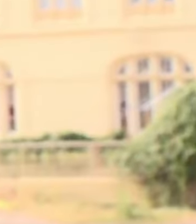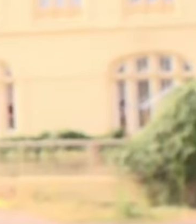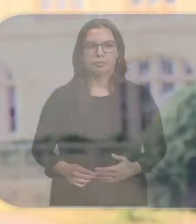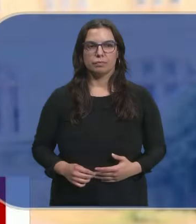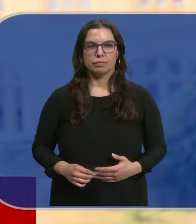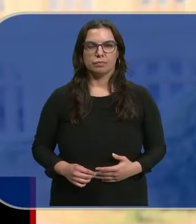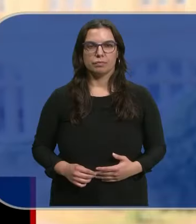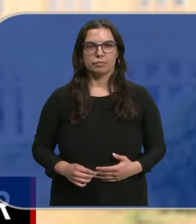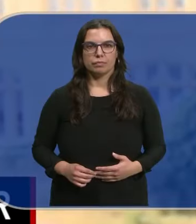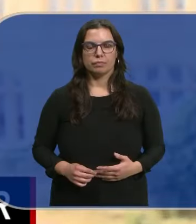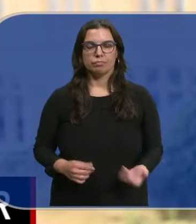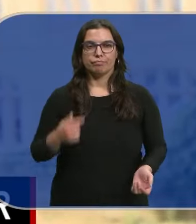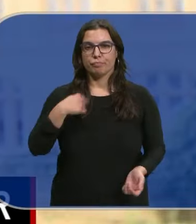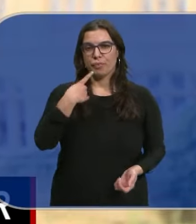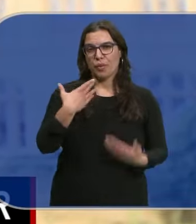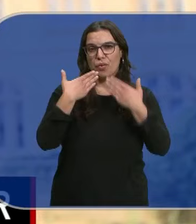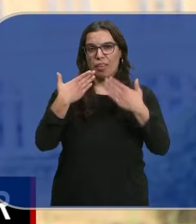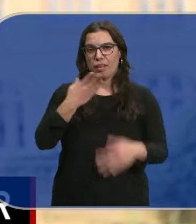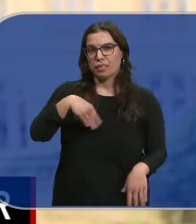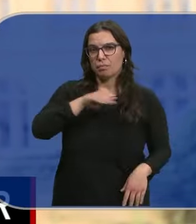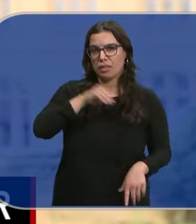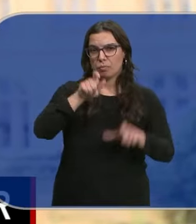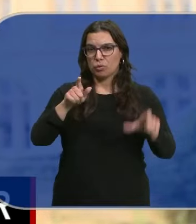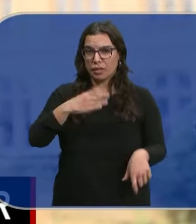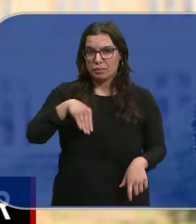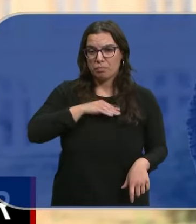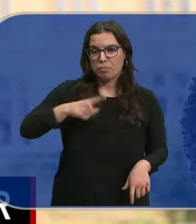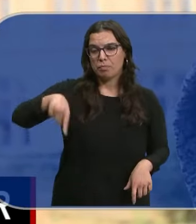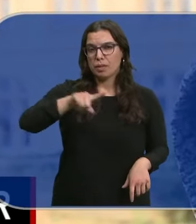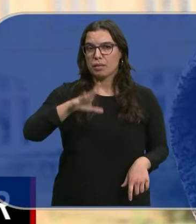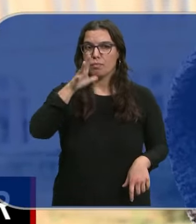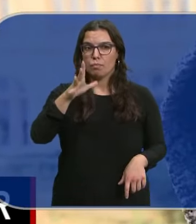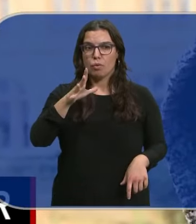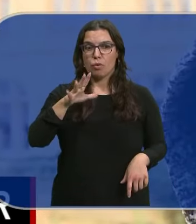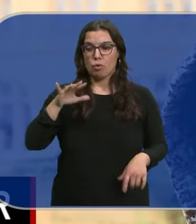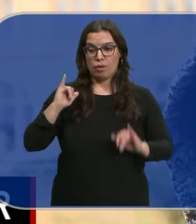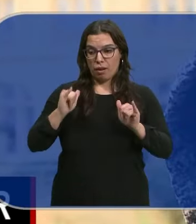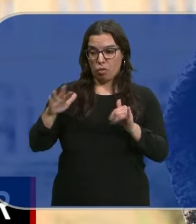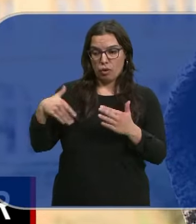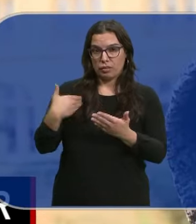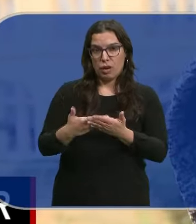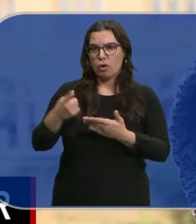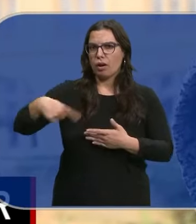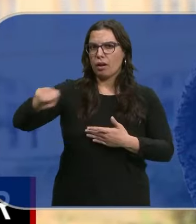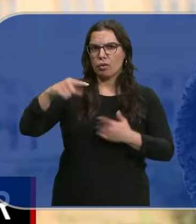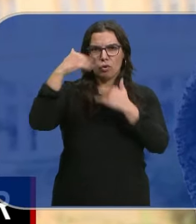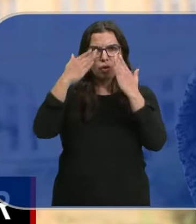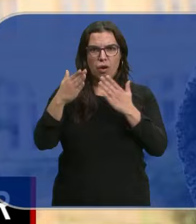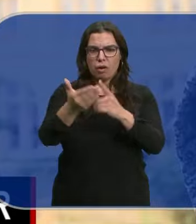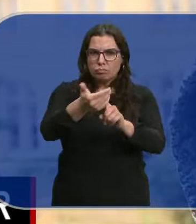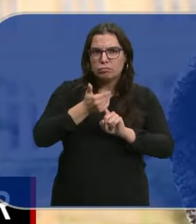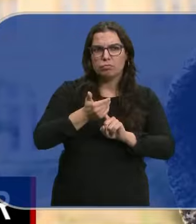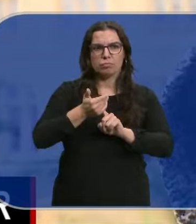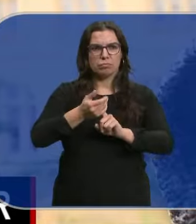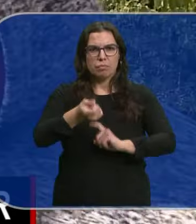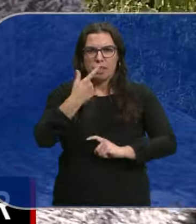Doy las gracias a España y a los españoles porque desde mi llegada hasta ahora me han recibido, me han cogido,